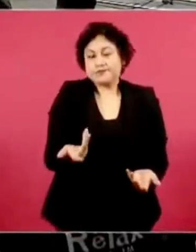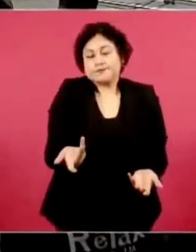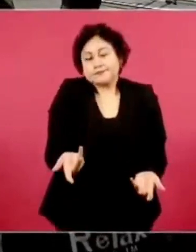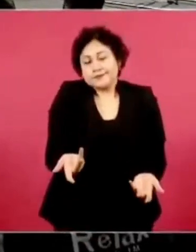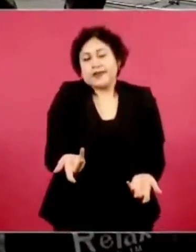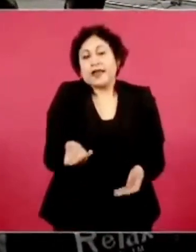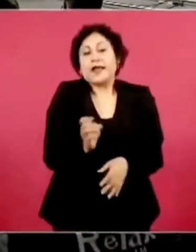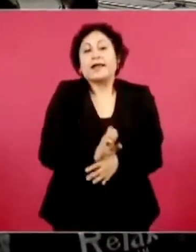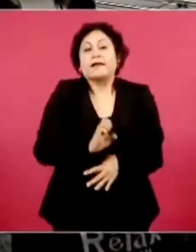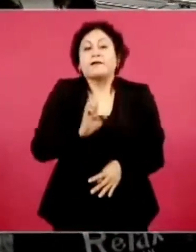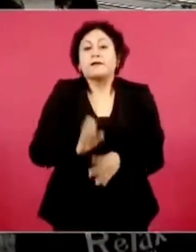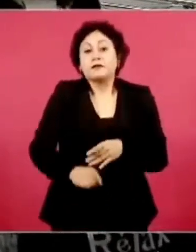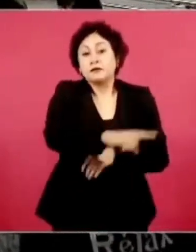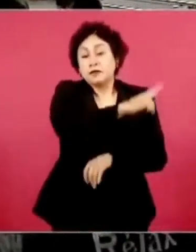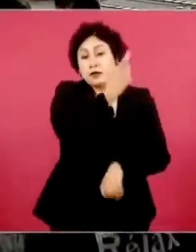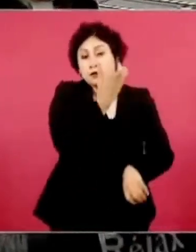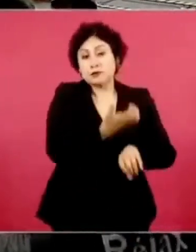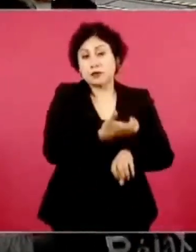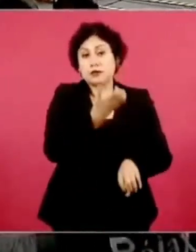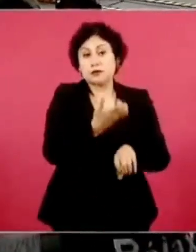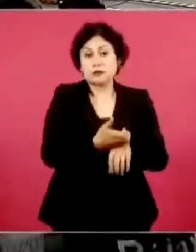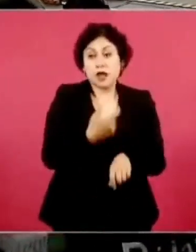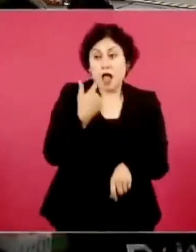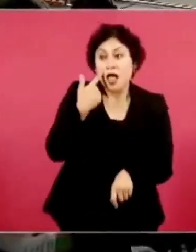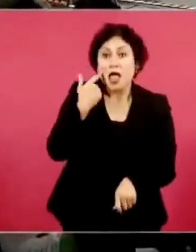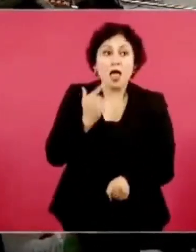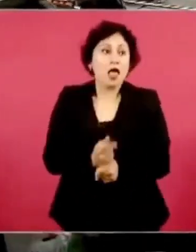tangente. A ver, ver,